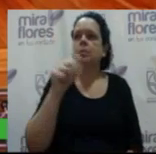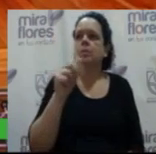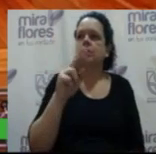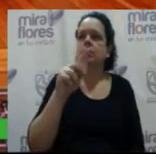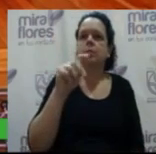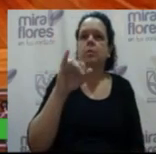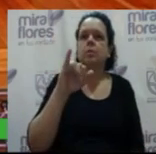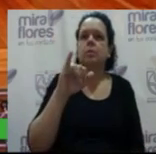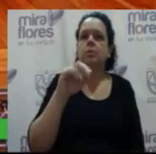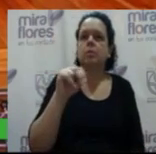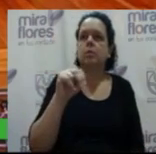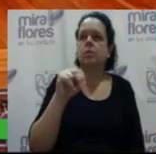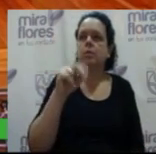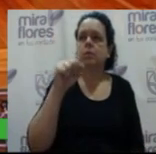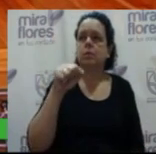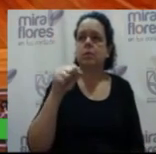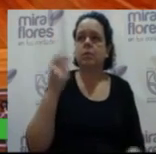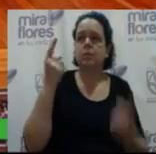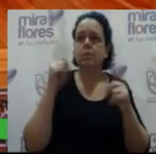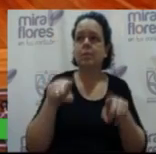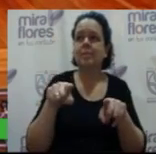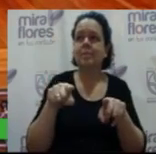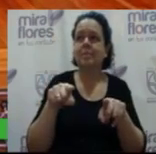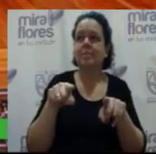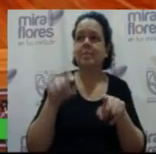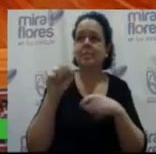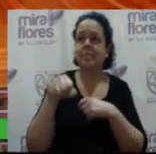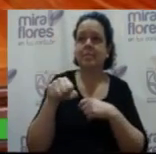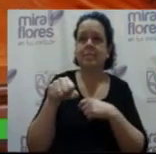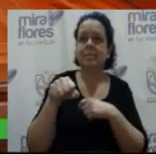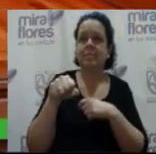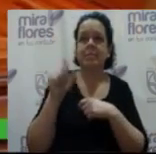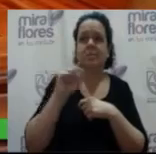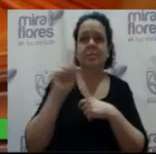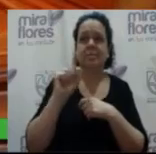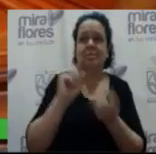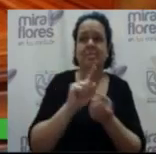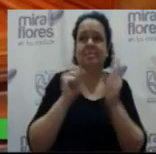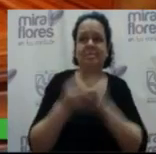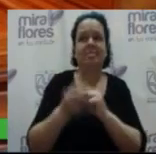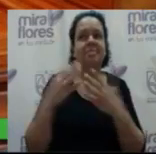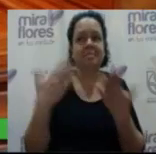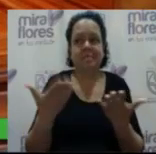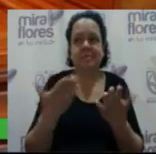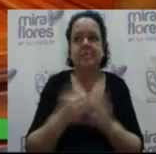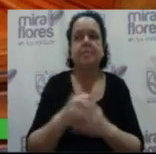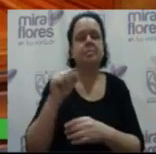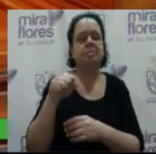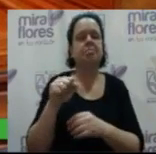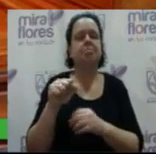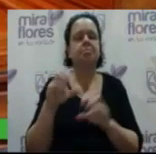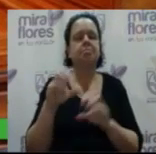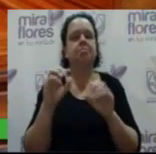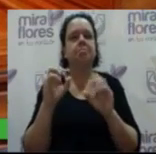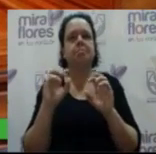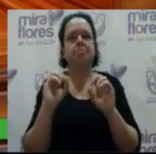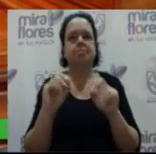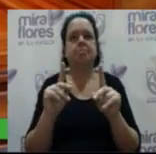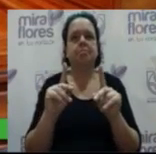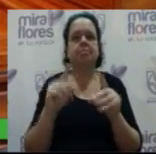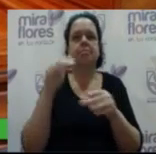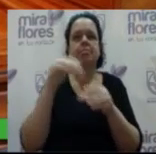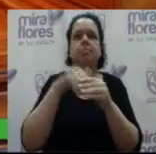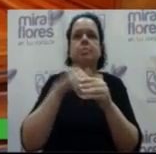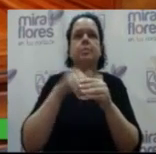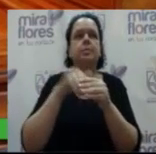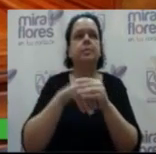Bustamante si está absolutamente de acuerdo con esta propuesta. Ya después no vamos a cambiar, ¿estamos de acuerdo? Muy bien, entonces procedemos al